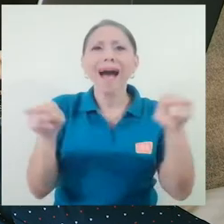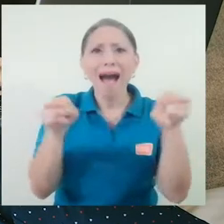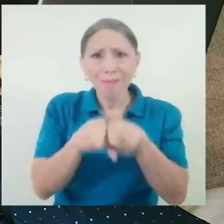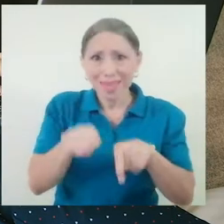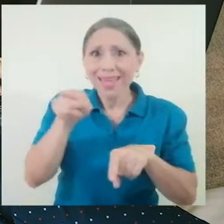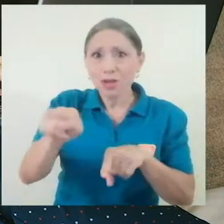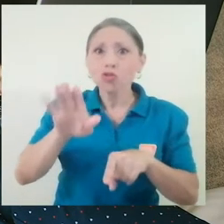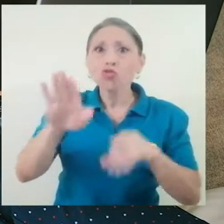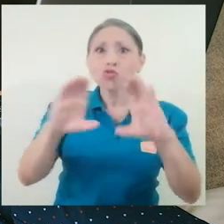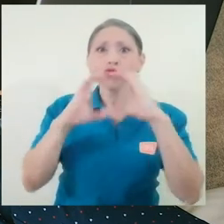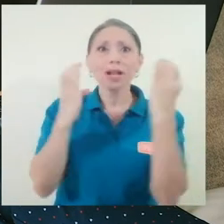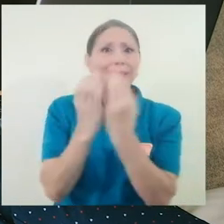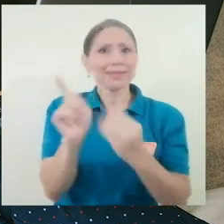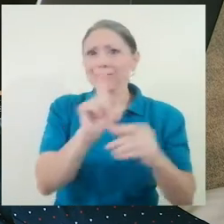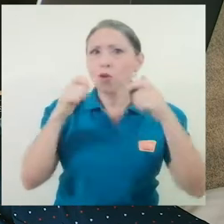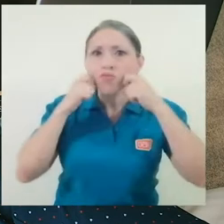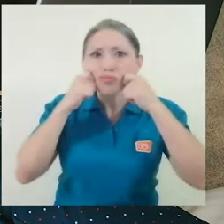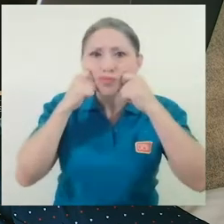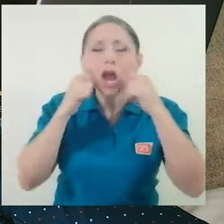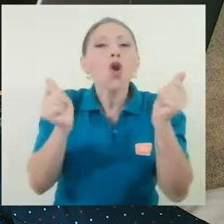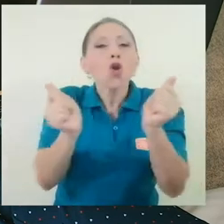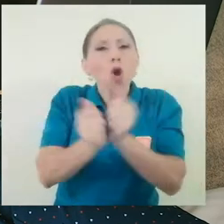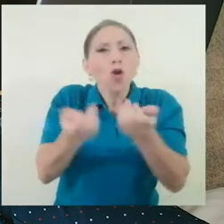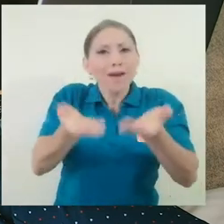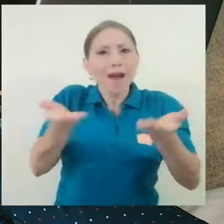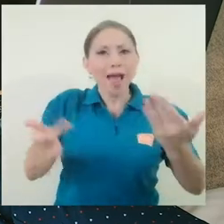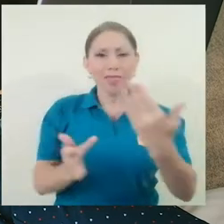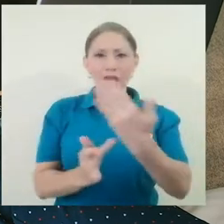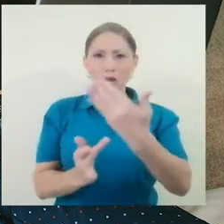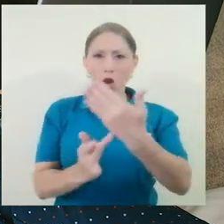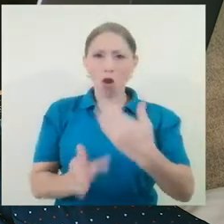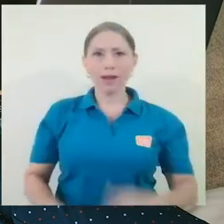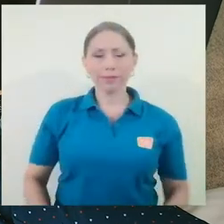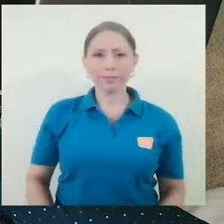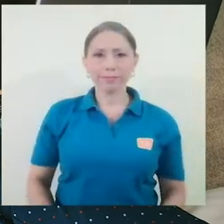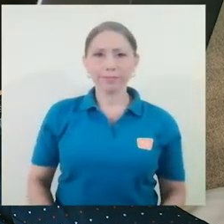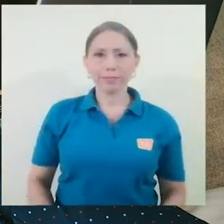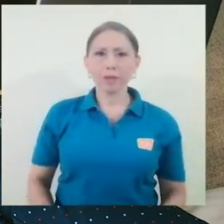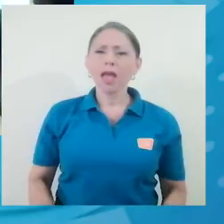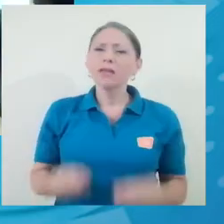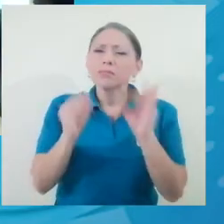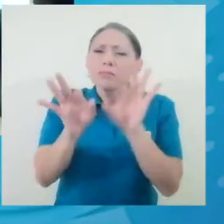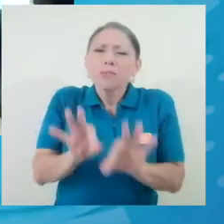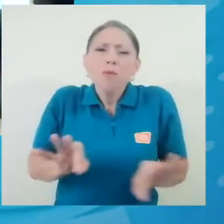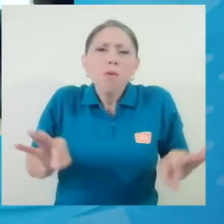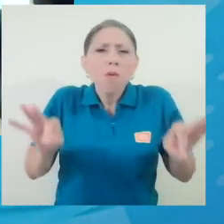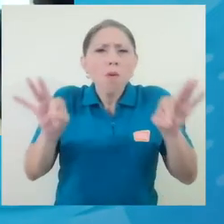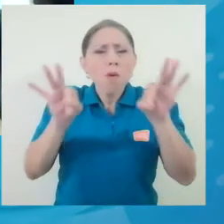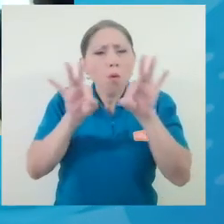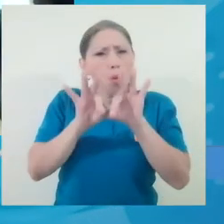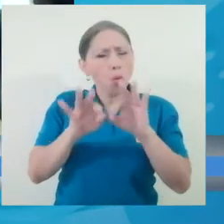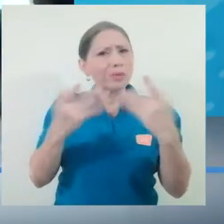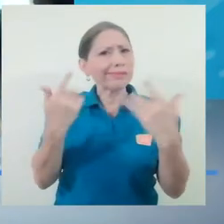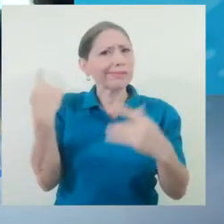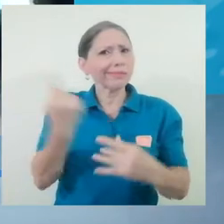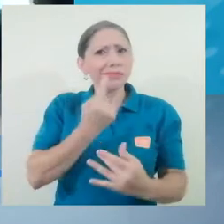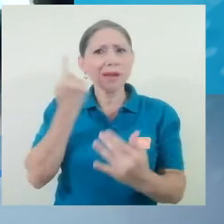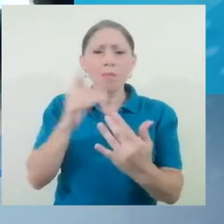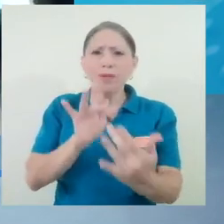este programa también están recibiendo clases no presenciales con herramientas tecnológicas. Es muy, muy importante